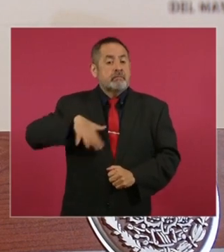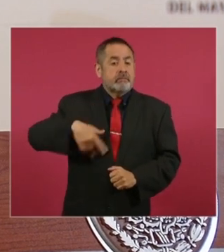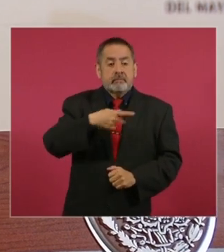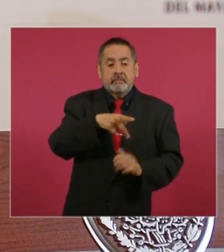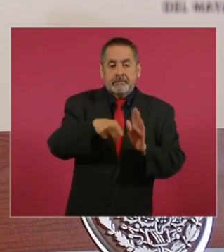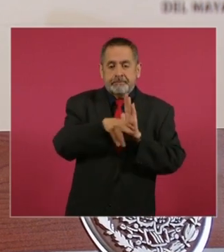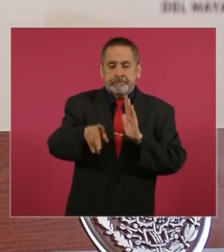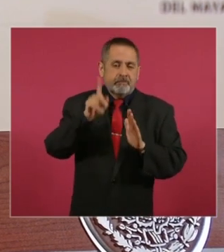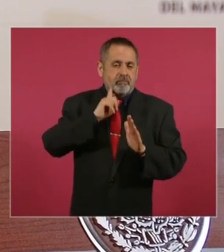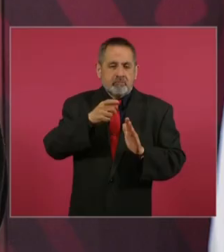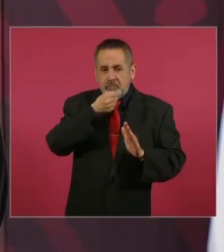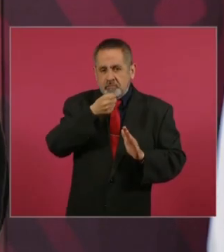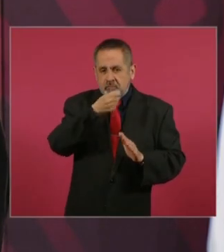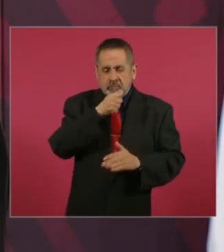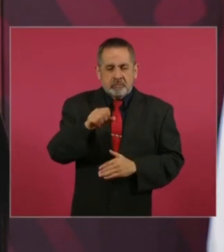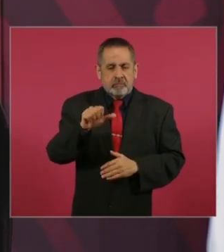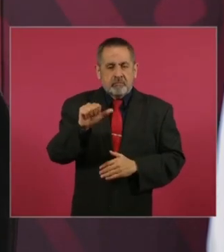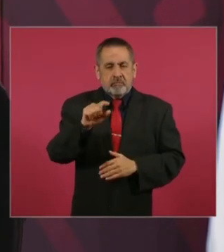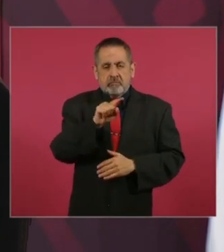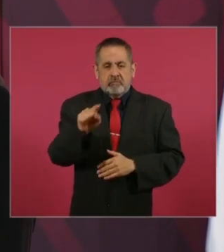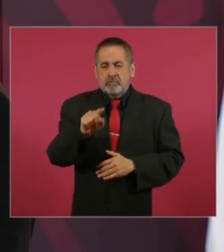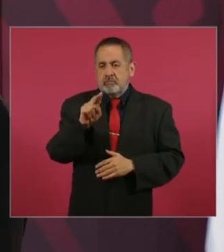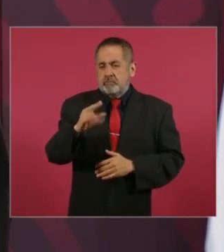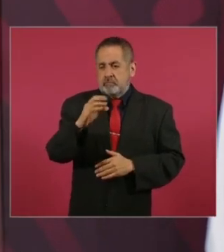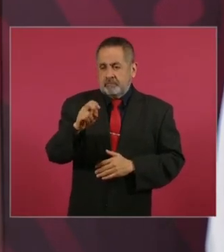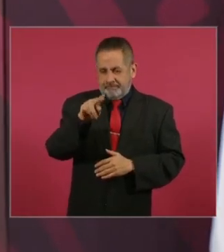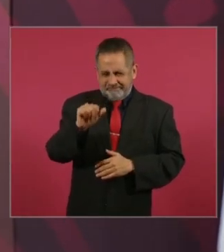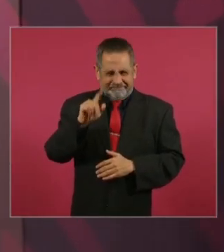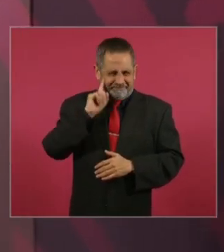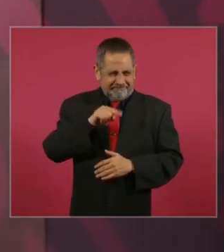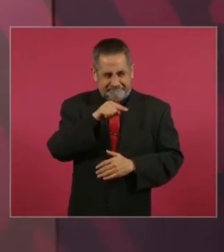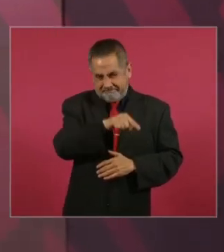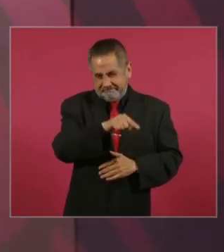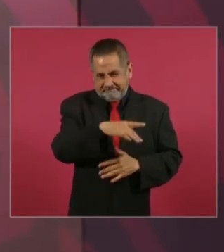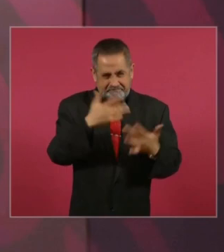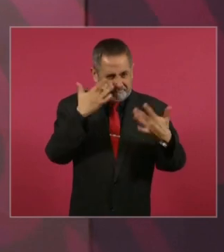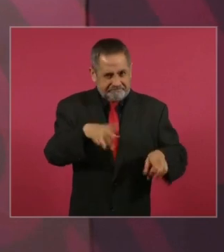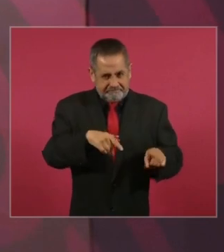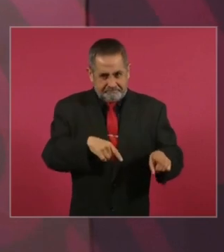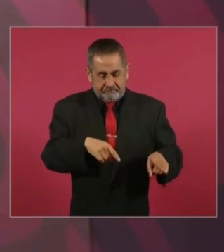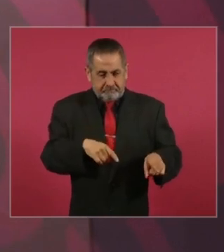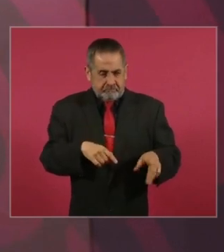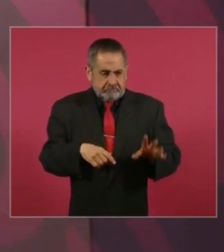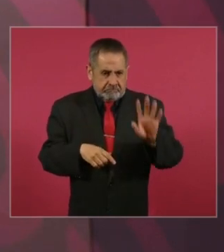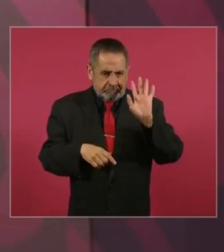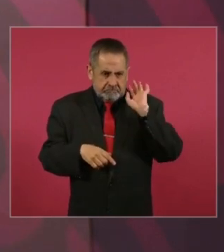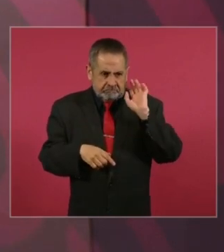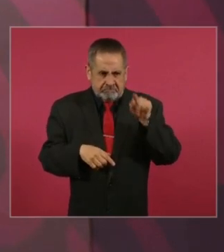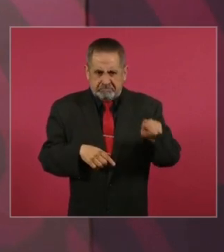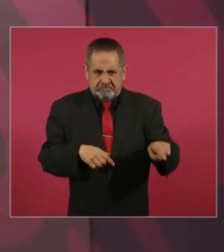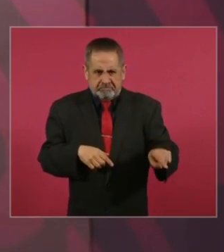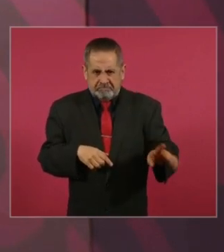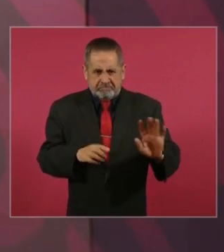Azucena era porque